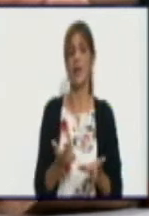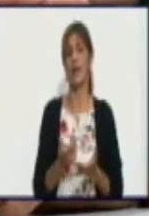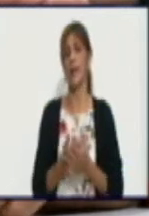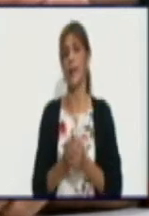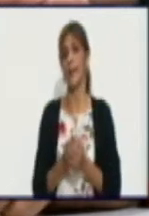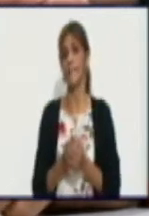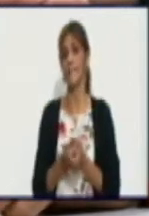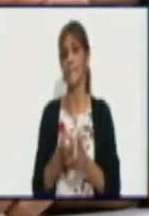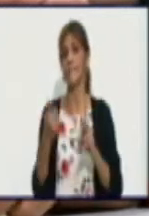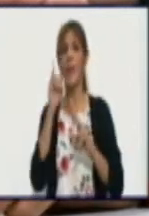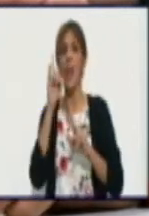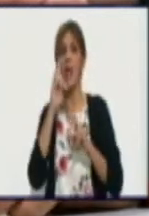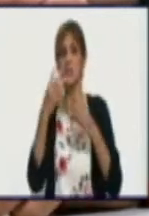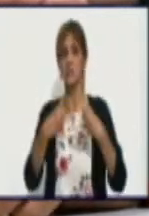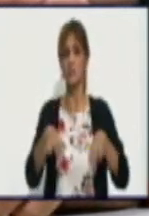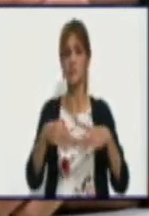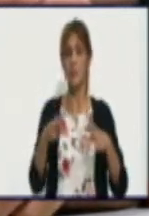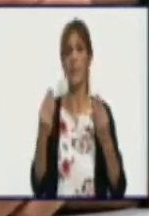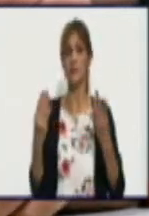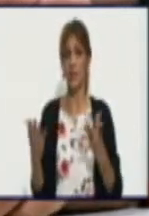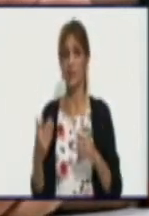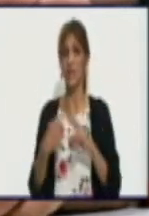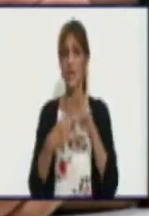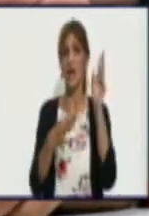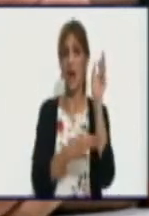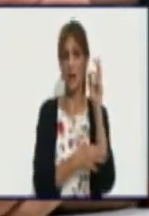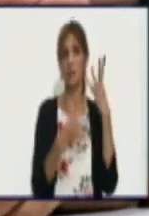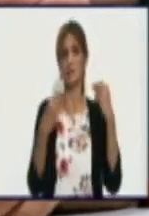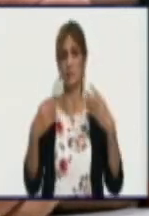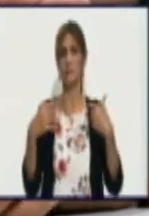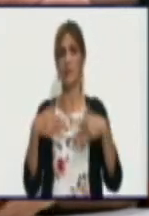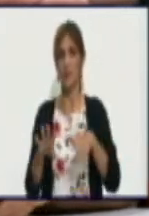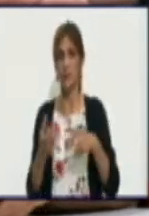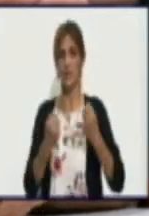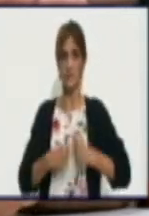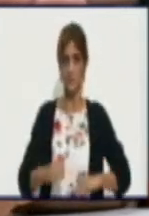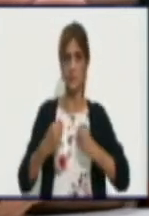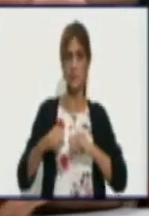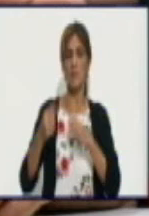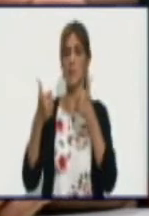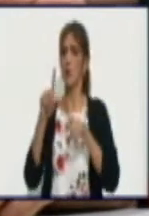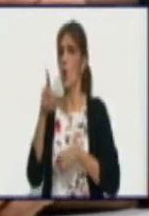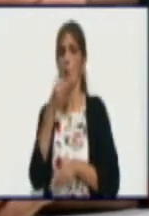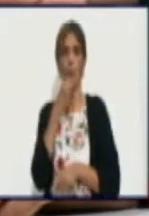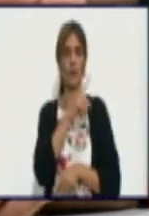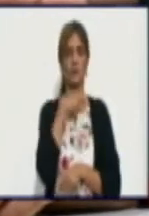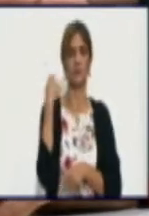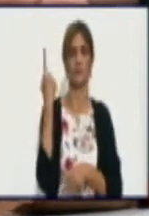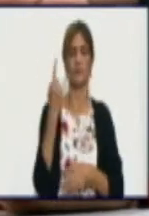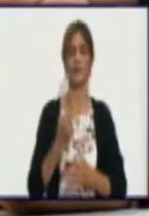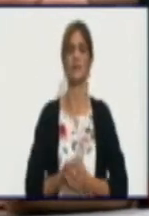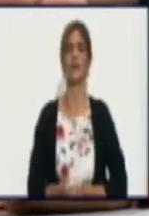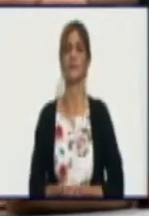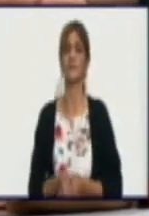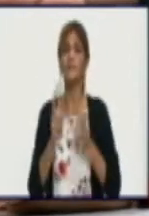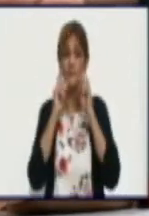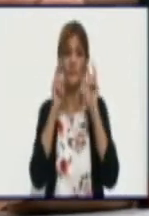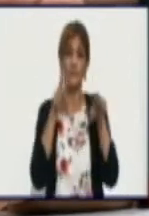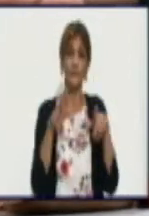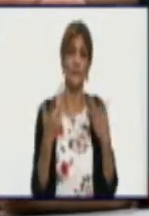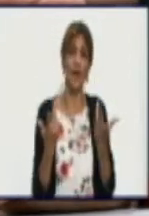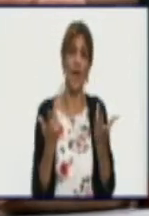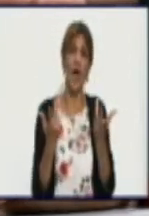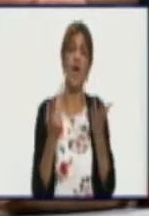fisiopatólogo en la reproducción. Y no tener faltante en el ganado bovino. Como puede ver, hay un grupo de indicadores